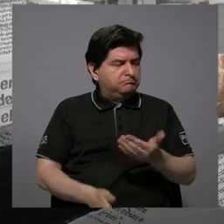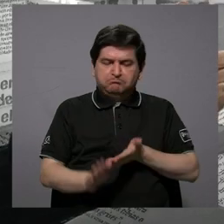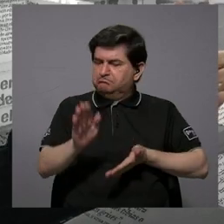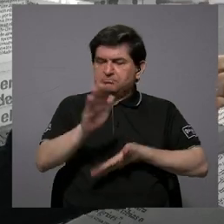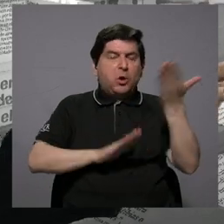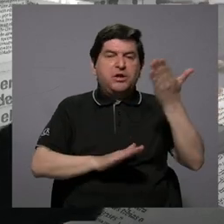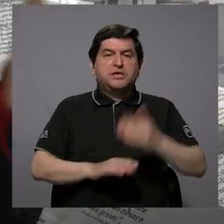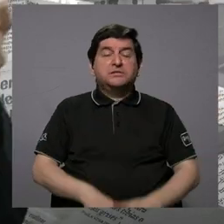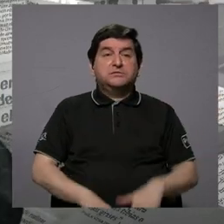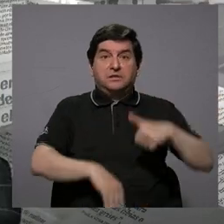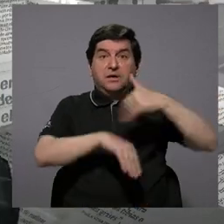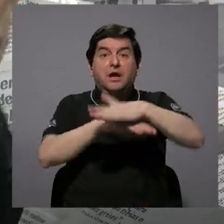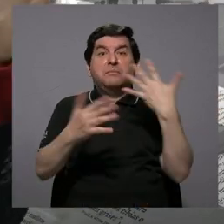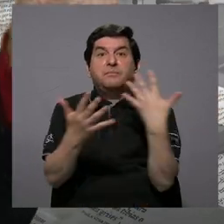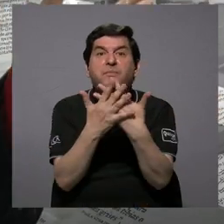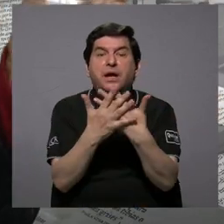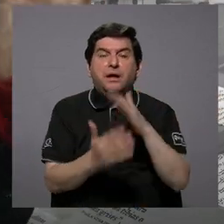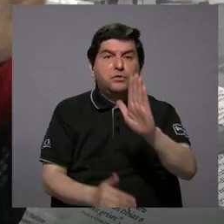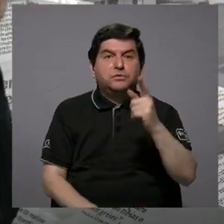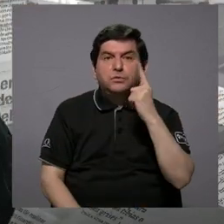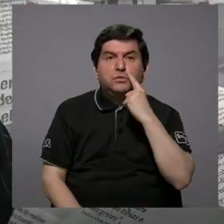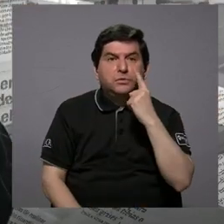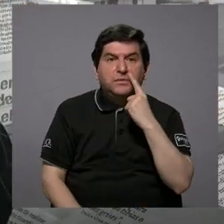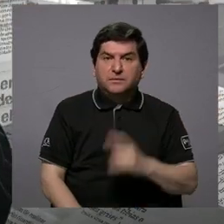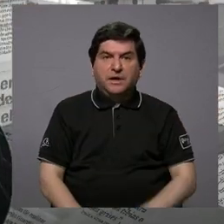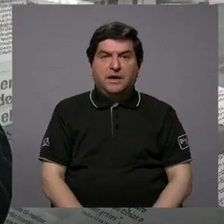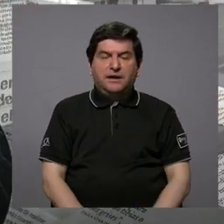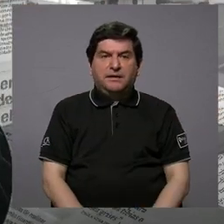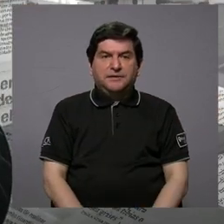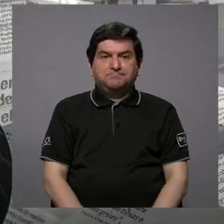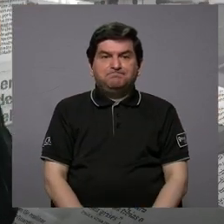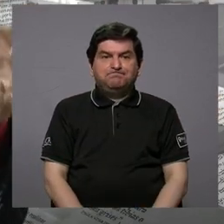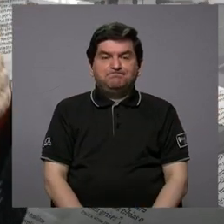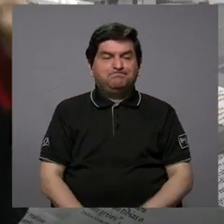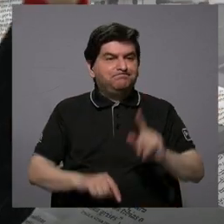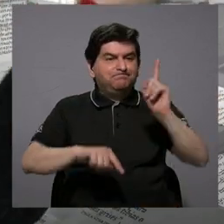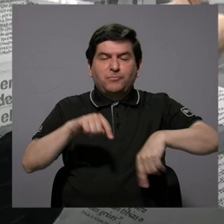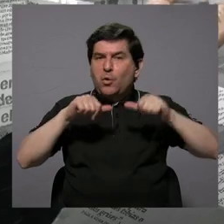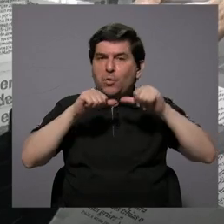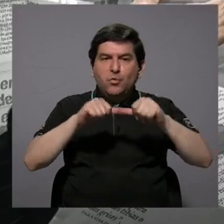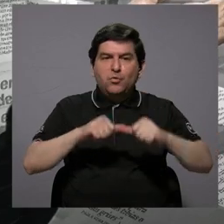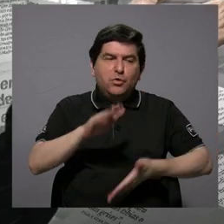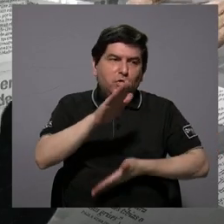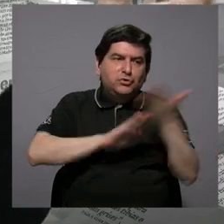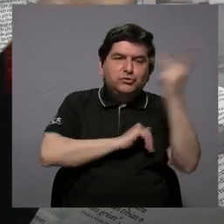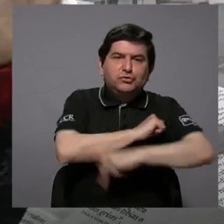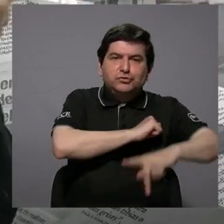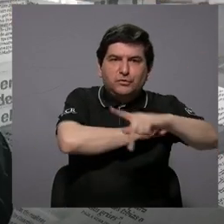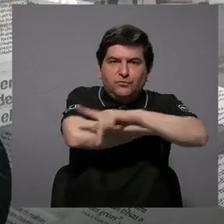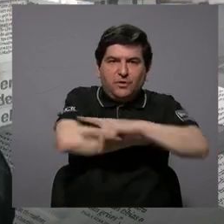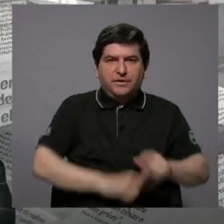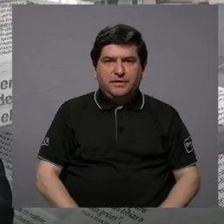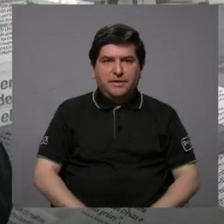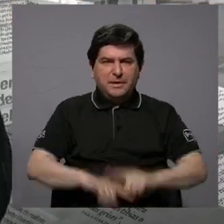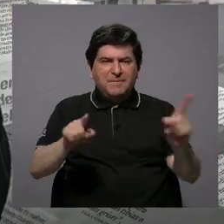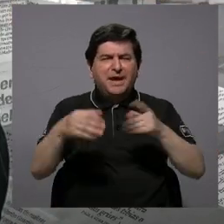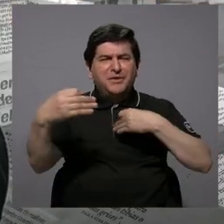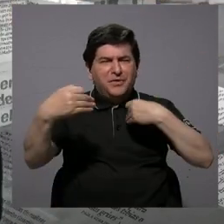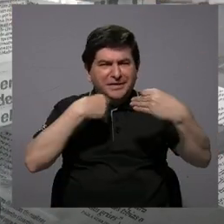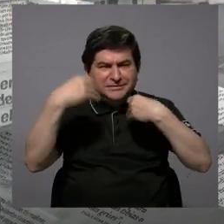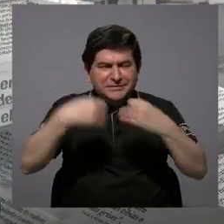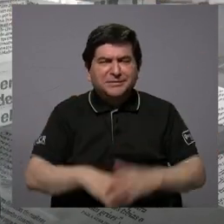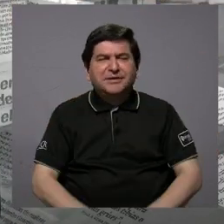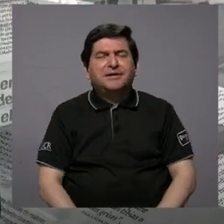estuvieron en la cárcel, su papá no pudo seguir y se fue del país, pero cuéntenos